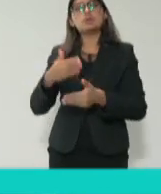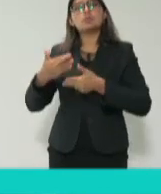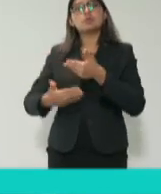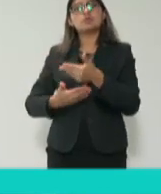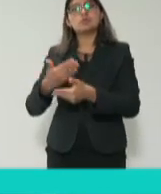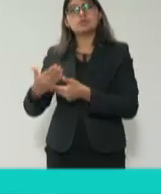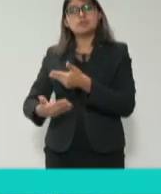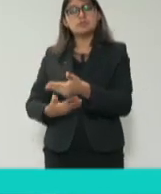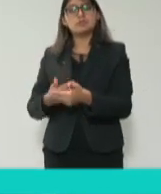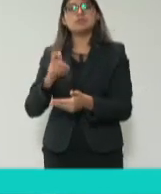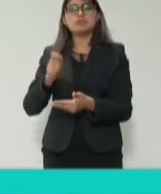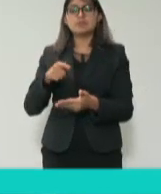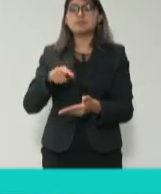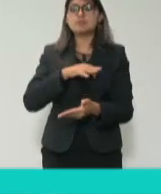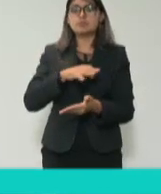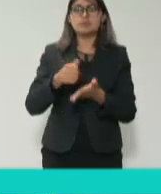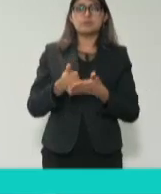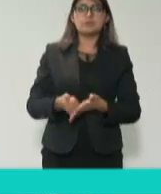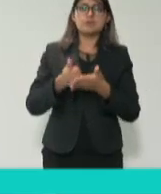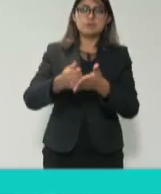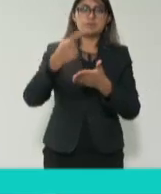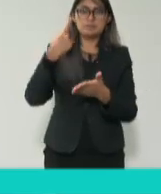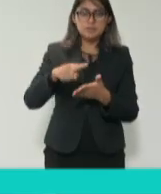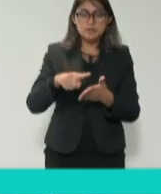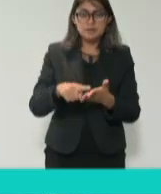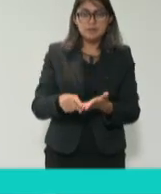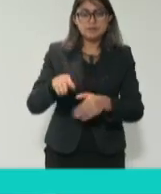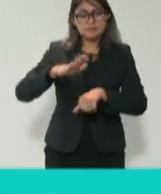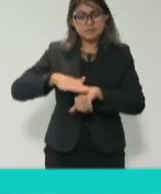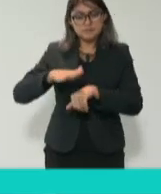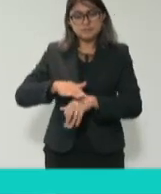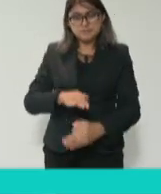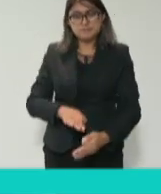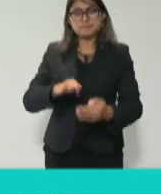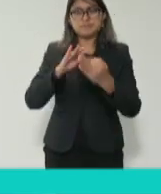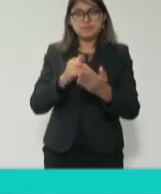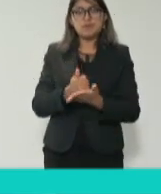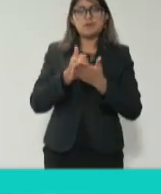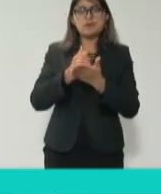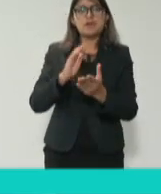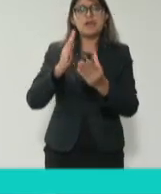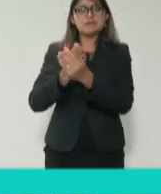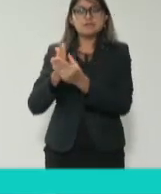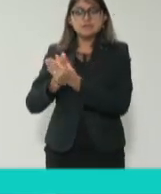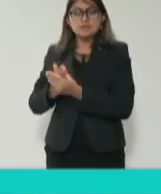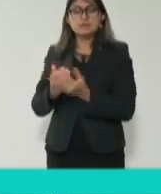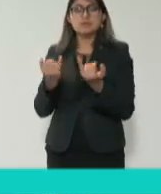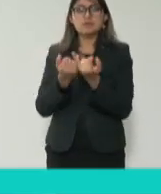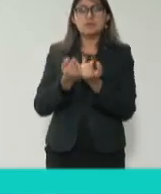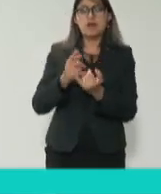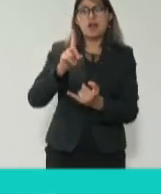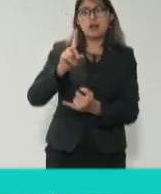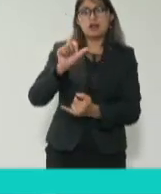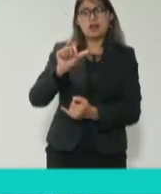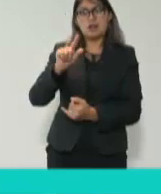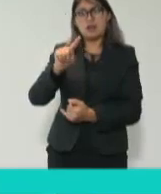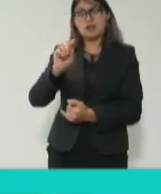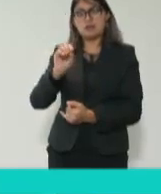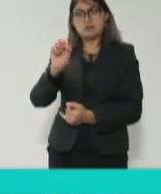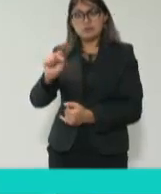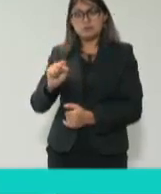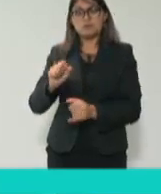vamos a generar entonces mecanismos de transparencia, de rendición de cuentas, de archivos, de protección de datos, todo en un